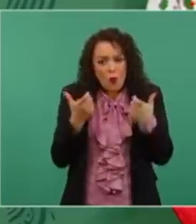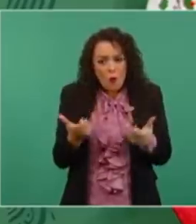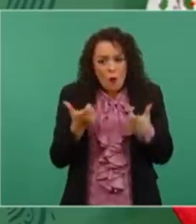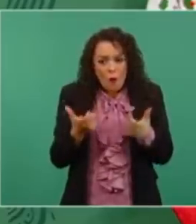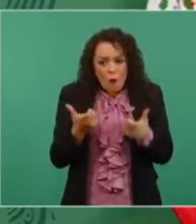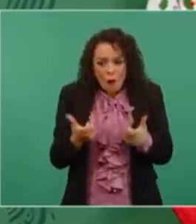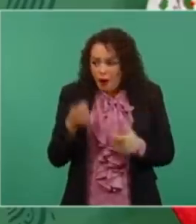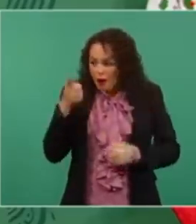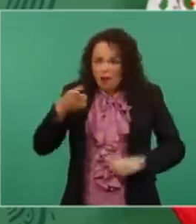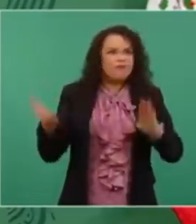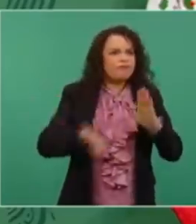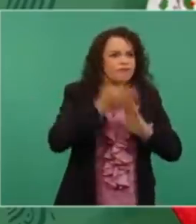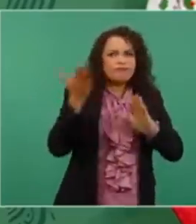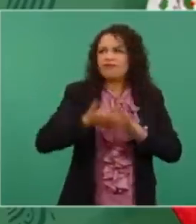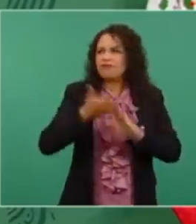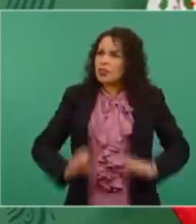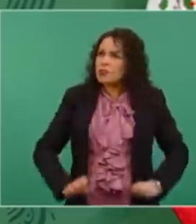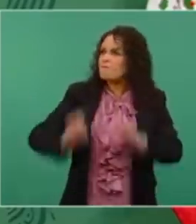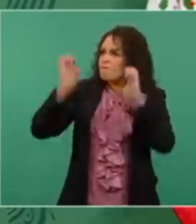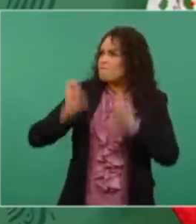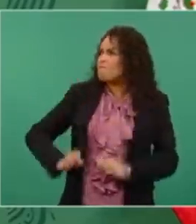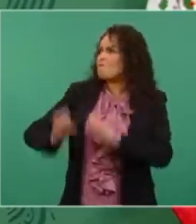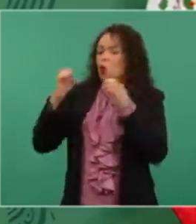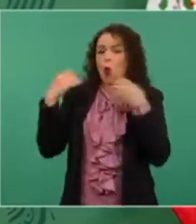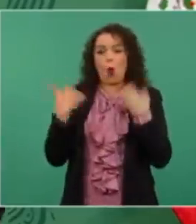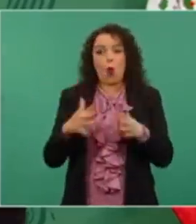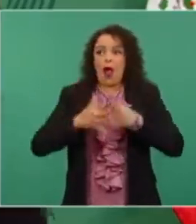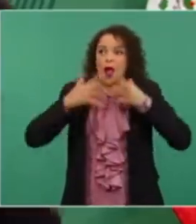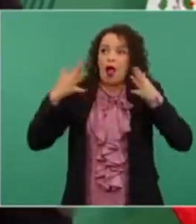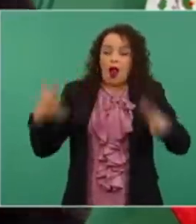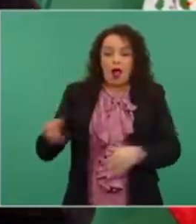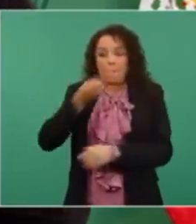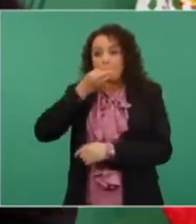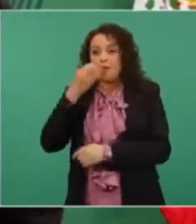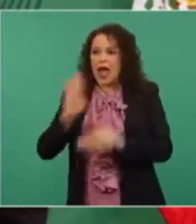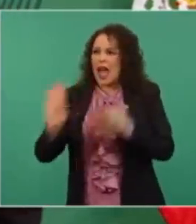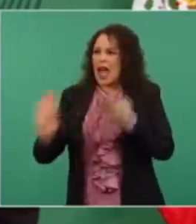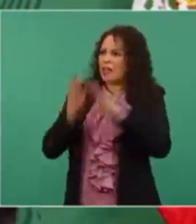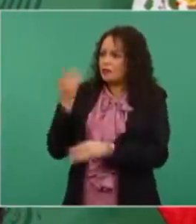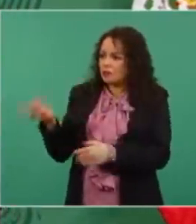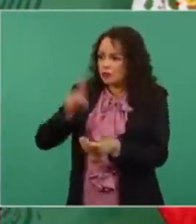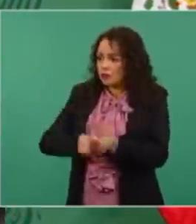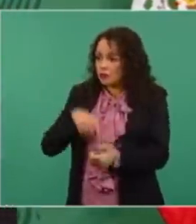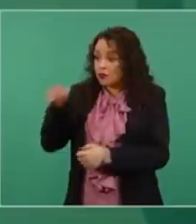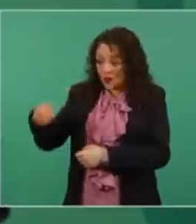constructor de grandes edificios en el mundo con una humildad